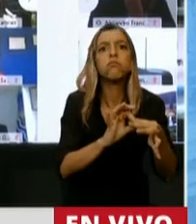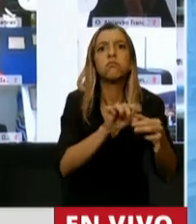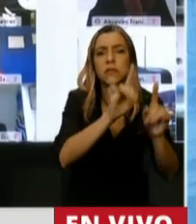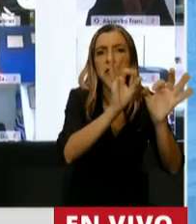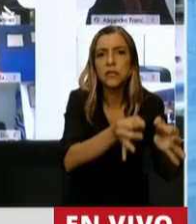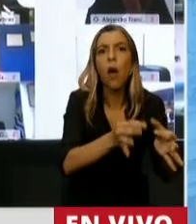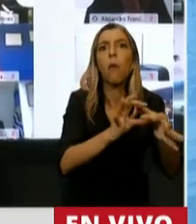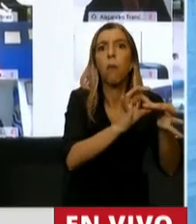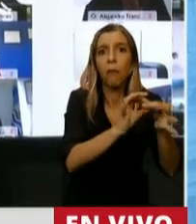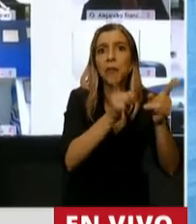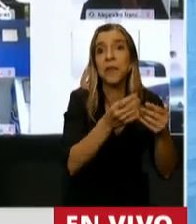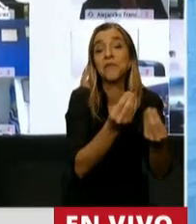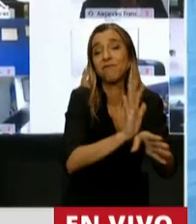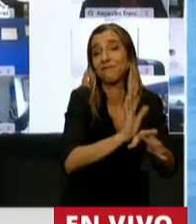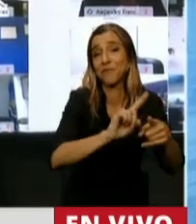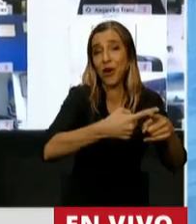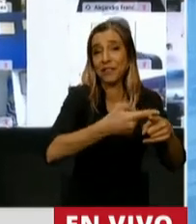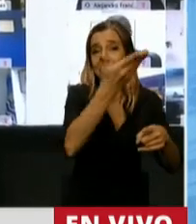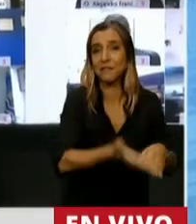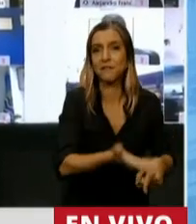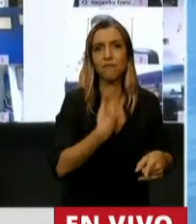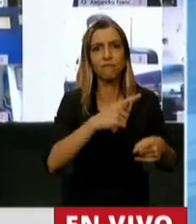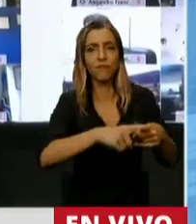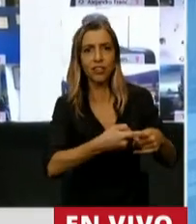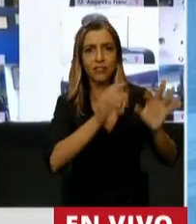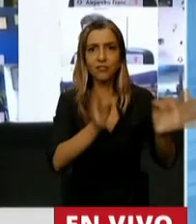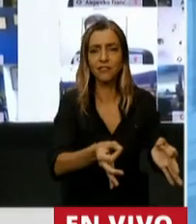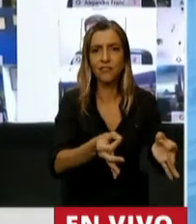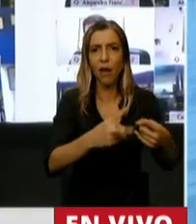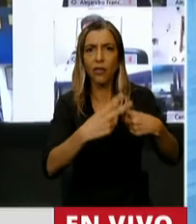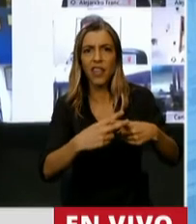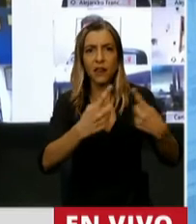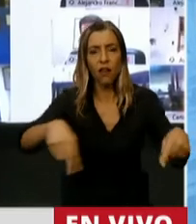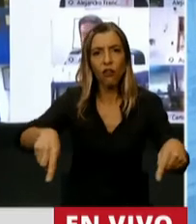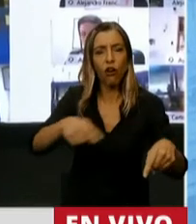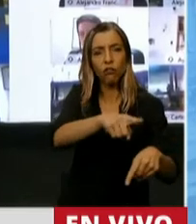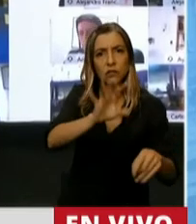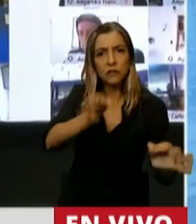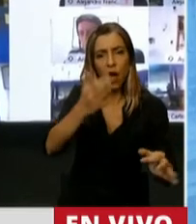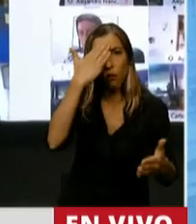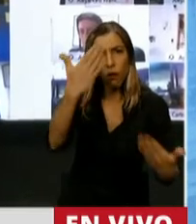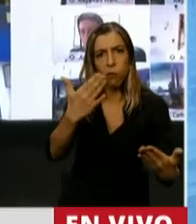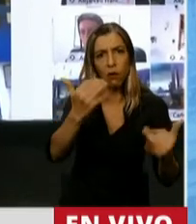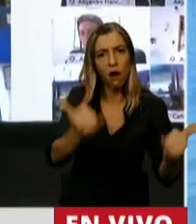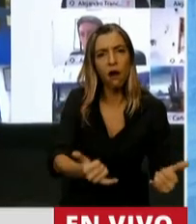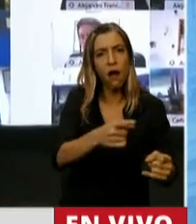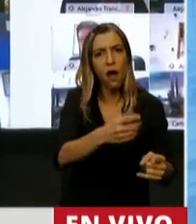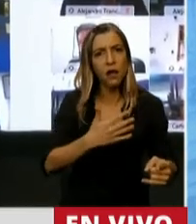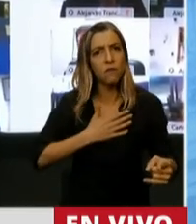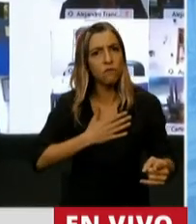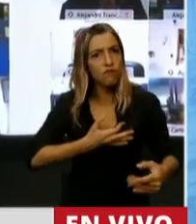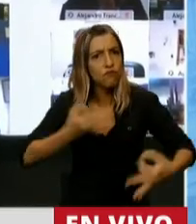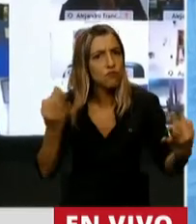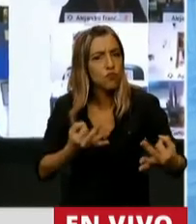de un político. De un político con habilidades y capacidades, con un espíritu moderado,